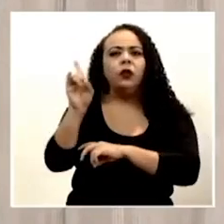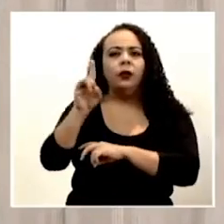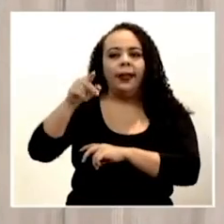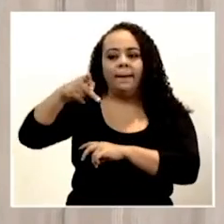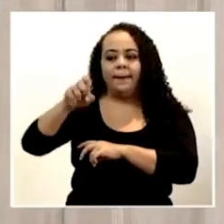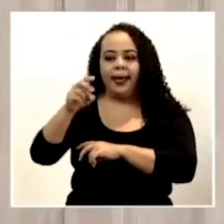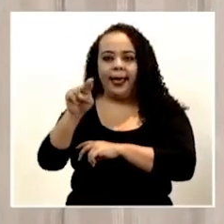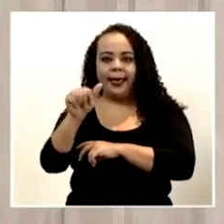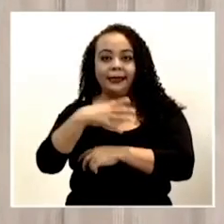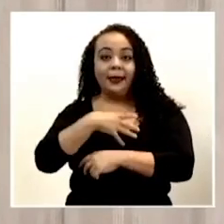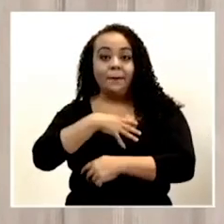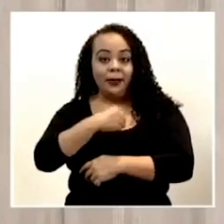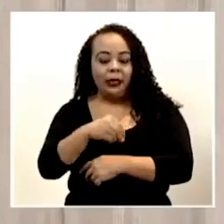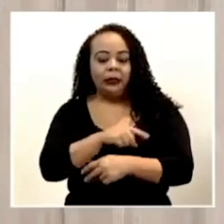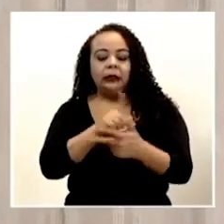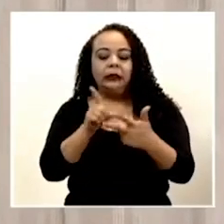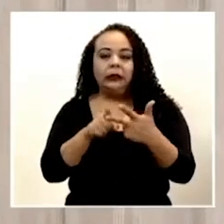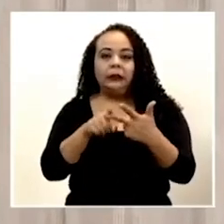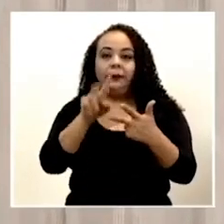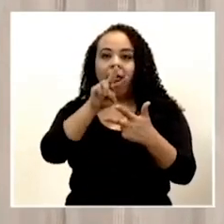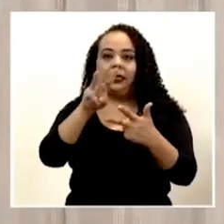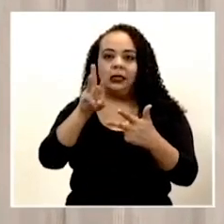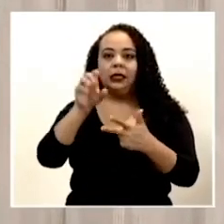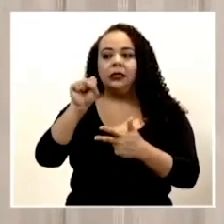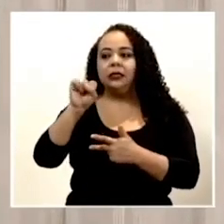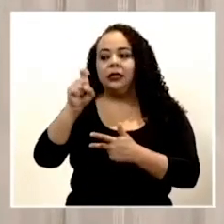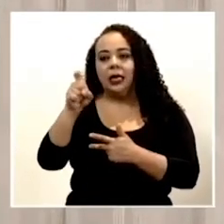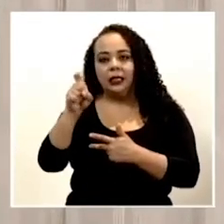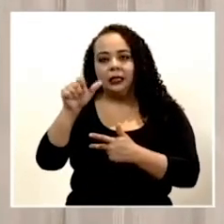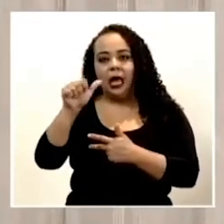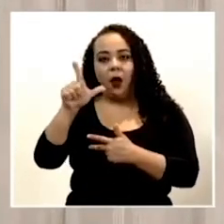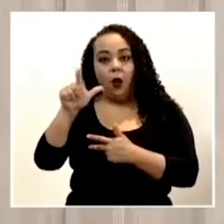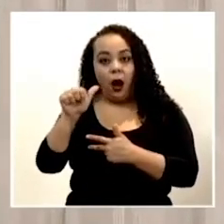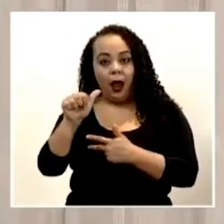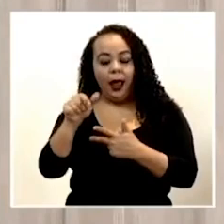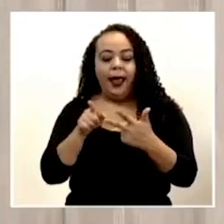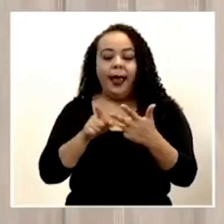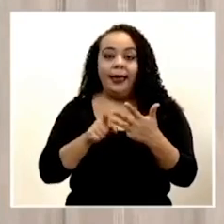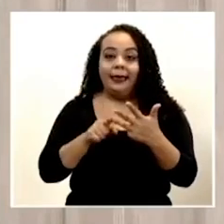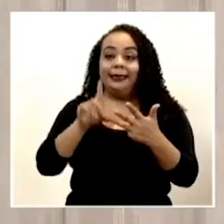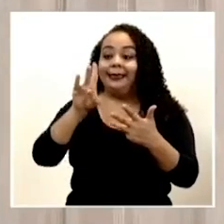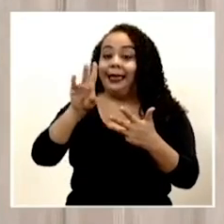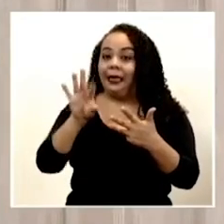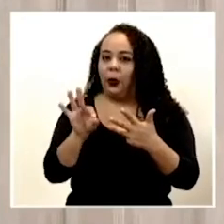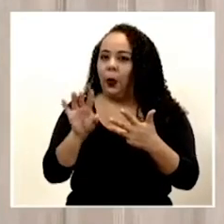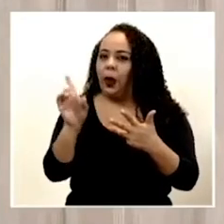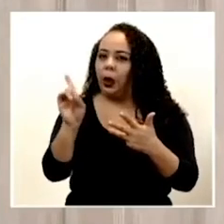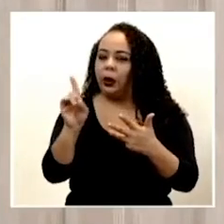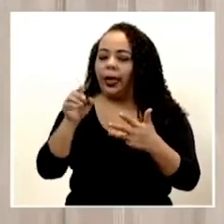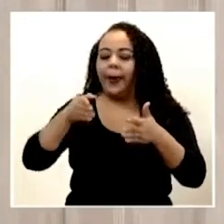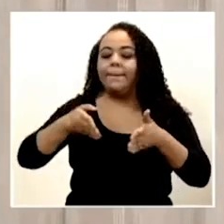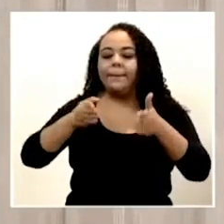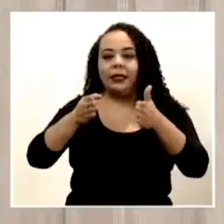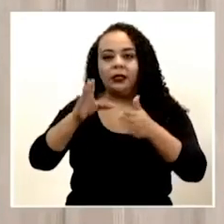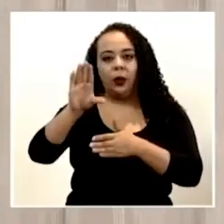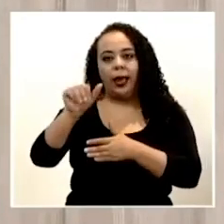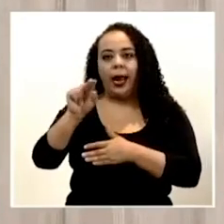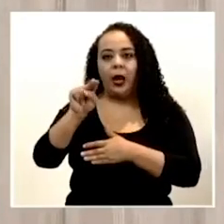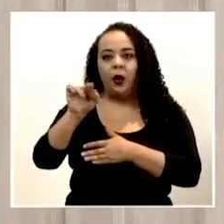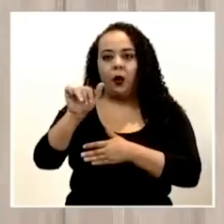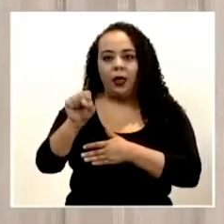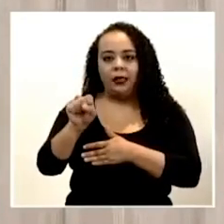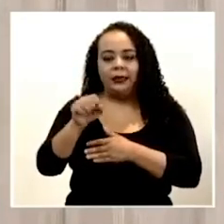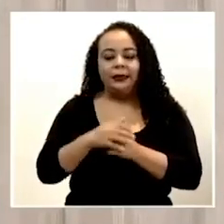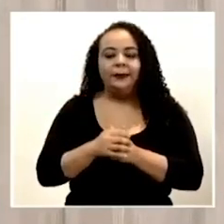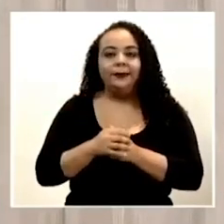Blancas, 26 en zigzaola y 79 en pasocanoas. Así que